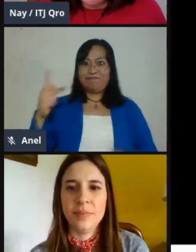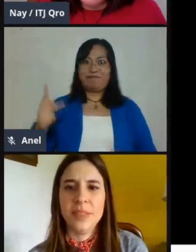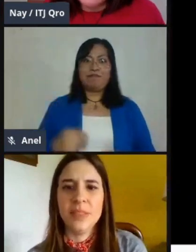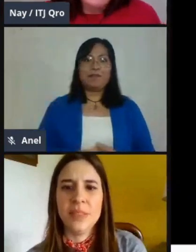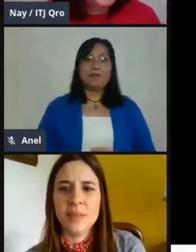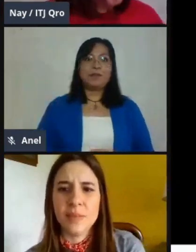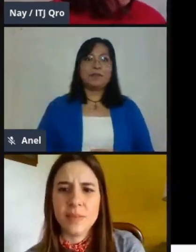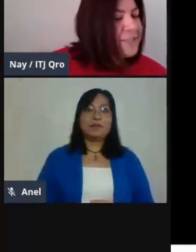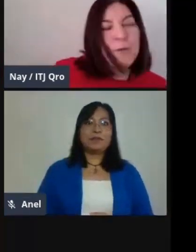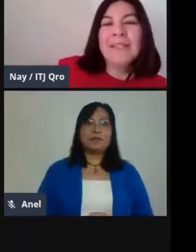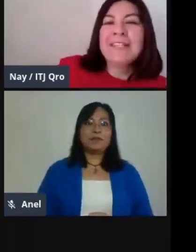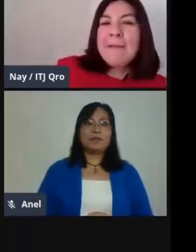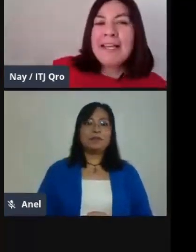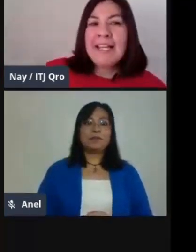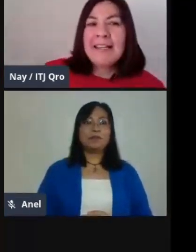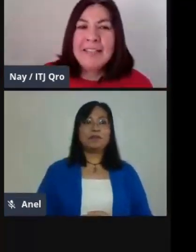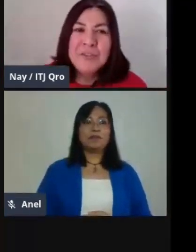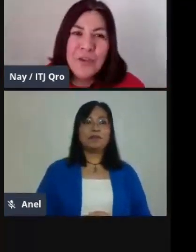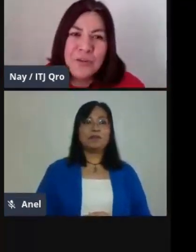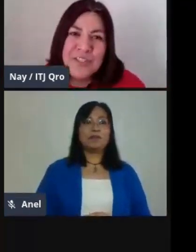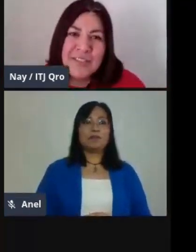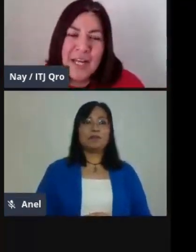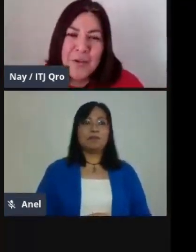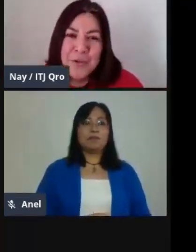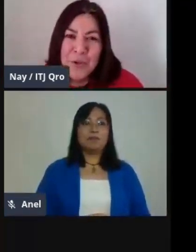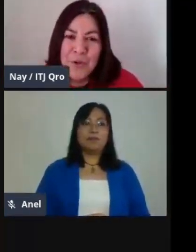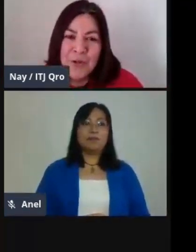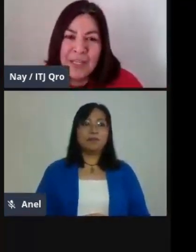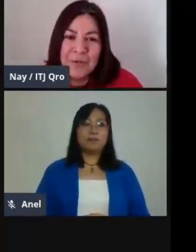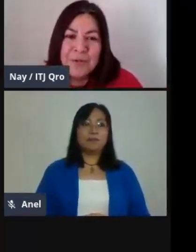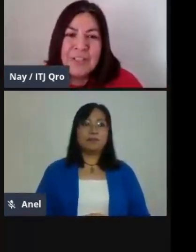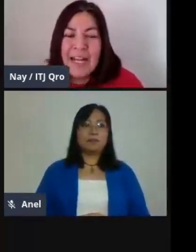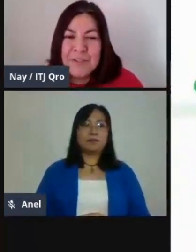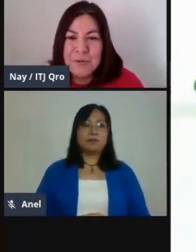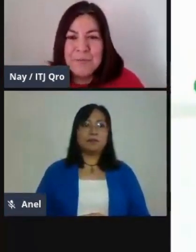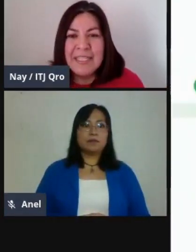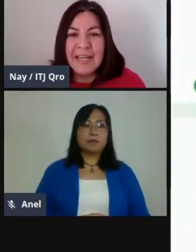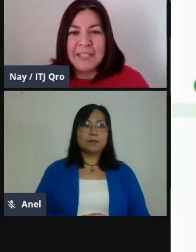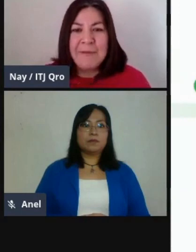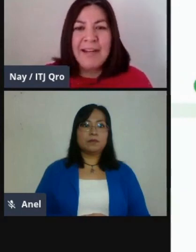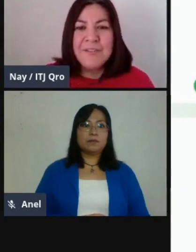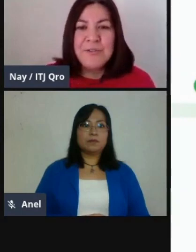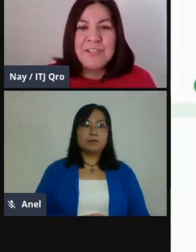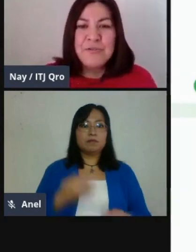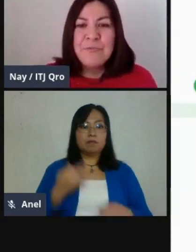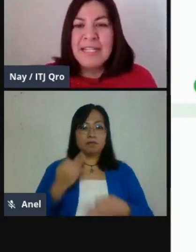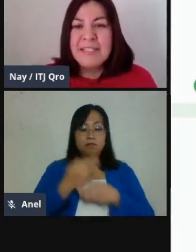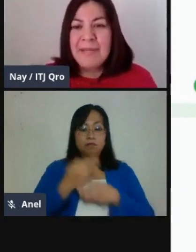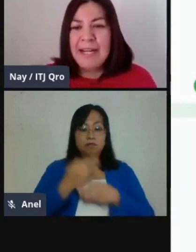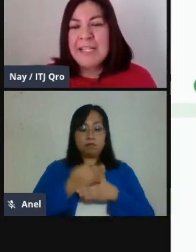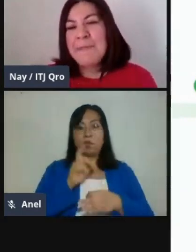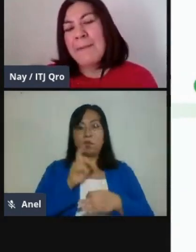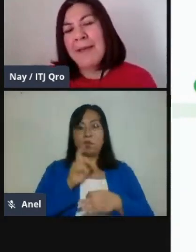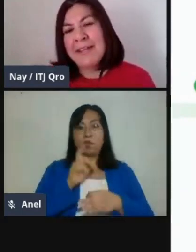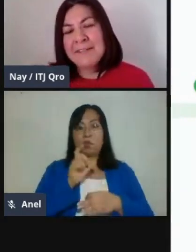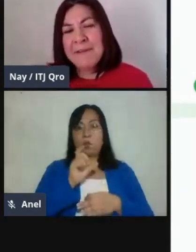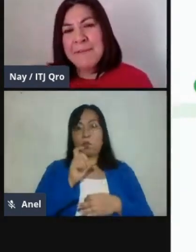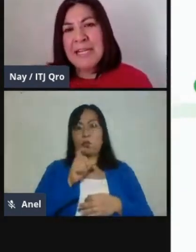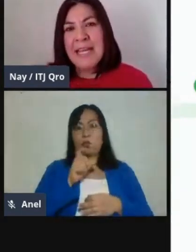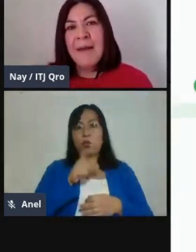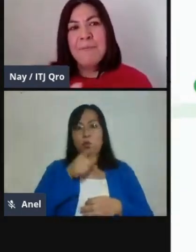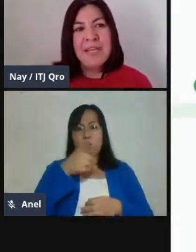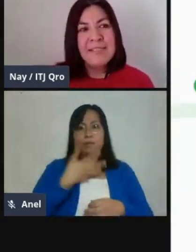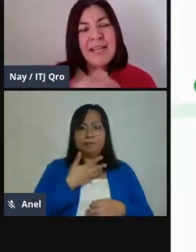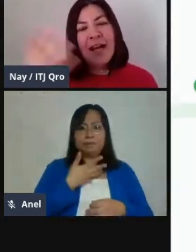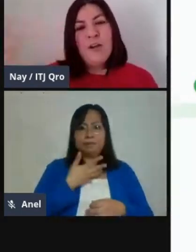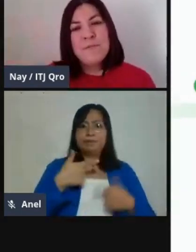les comentaba que al tener concentrado todo en Google Classroom y activar estos resúmenes semanales para padres